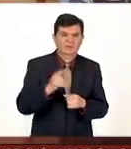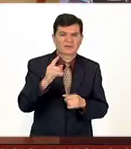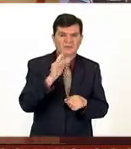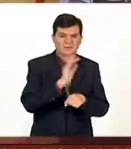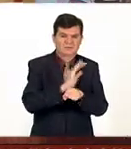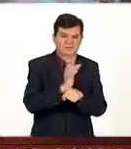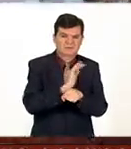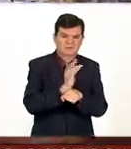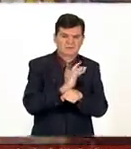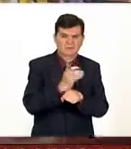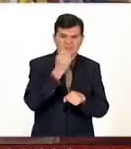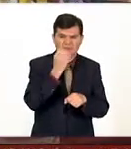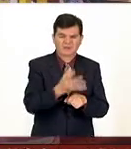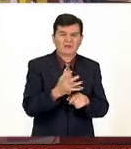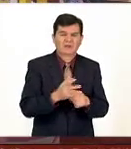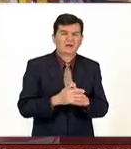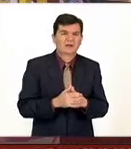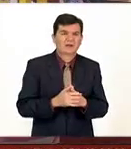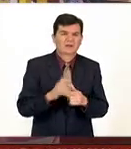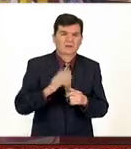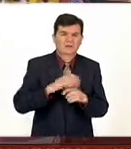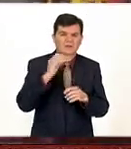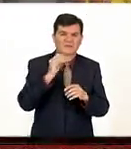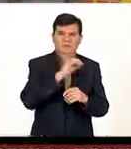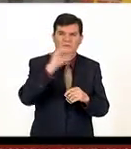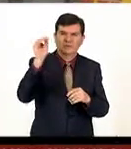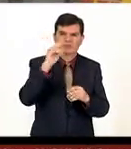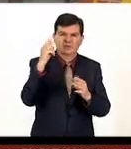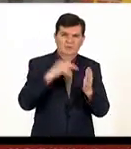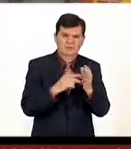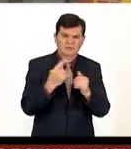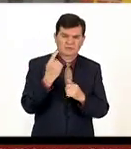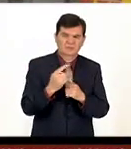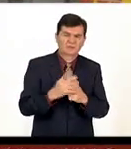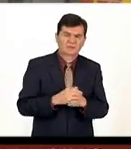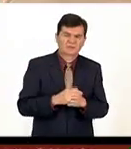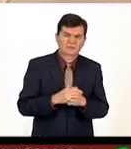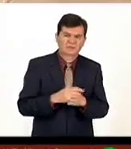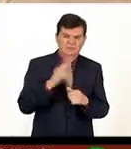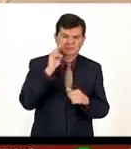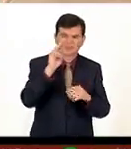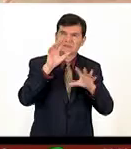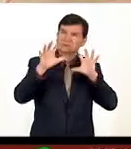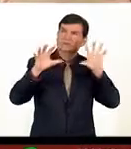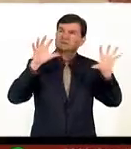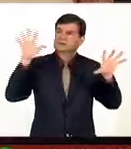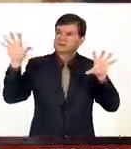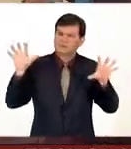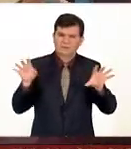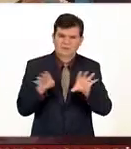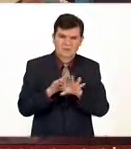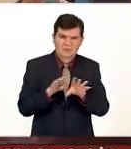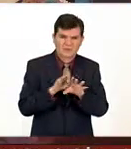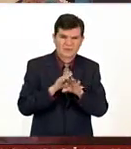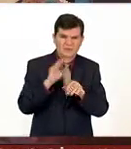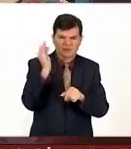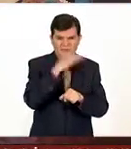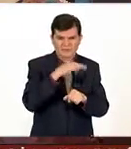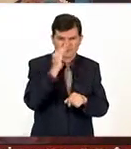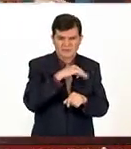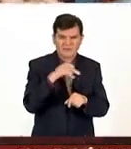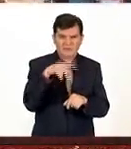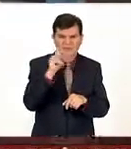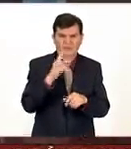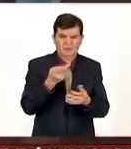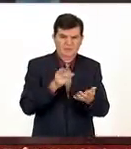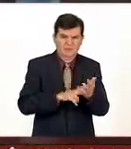película famosa no de odisea del espacio 2001 que se veía todo como pues artificial pero a